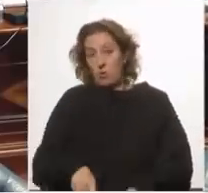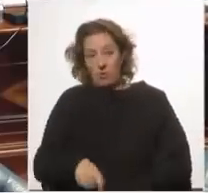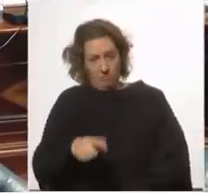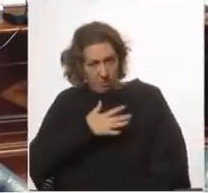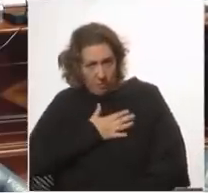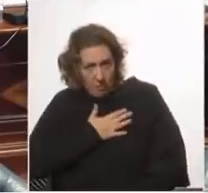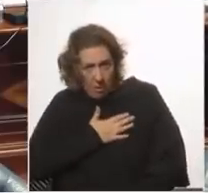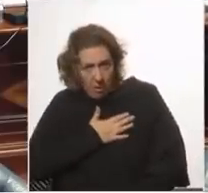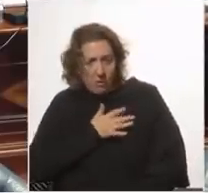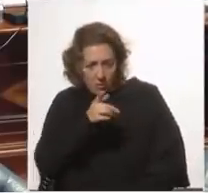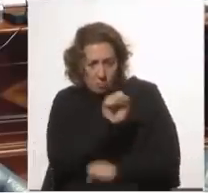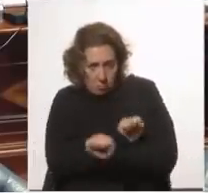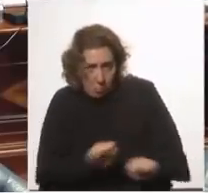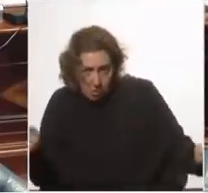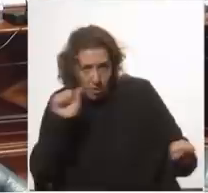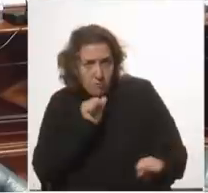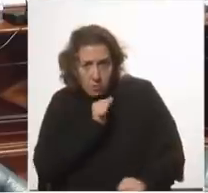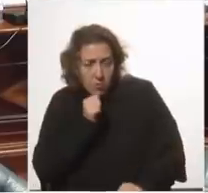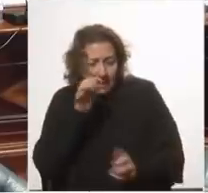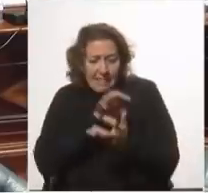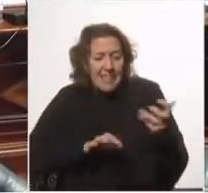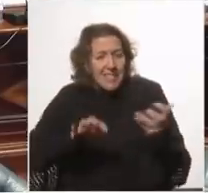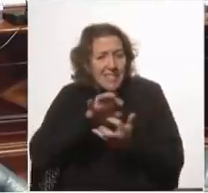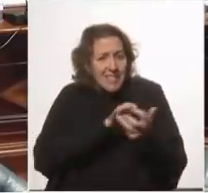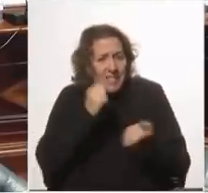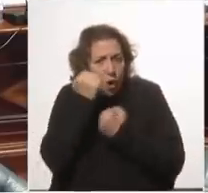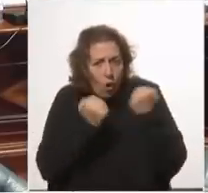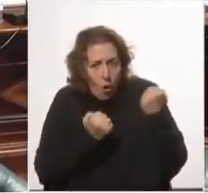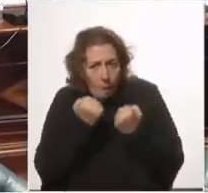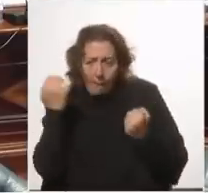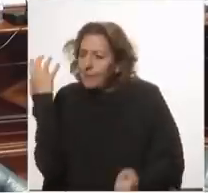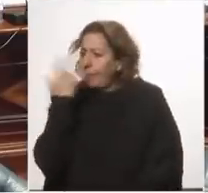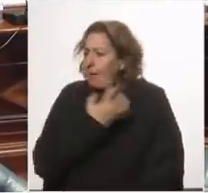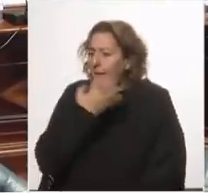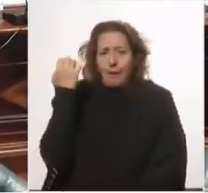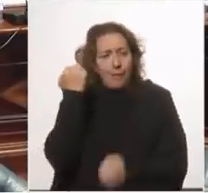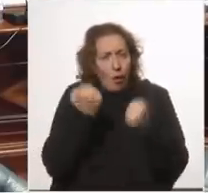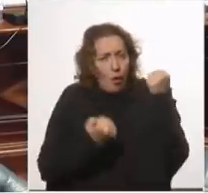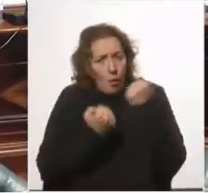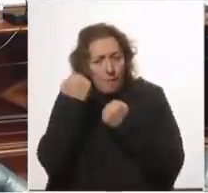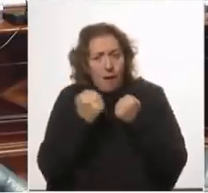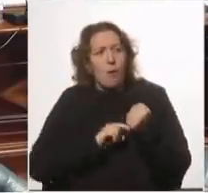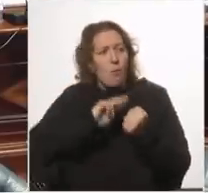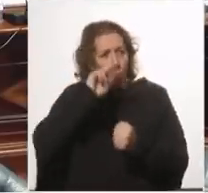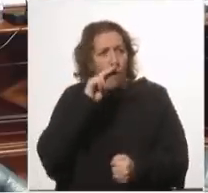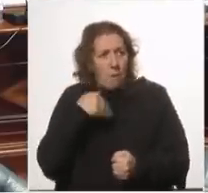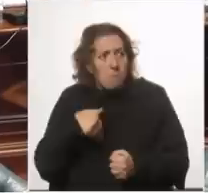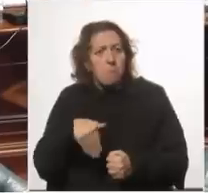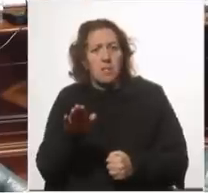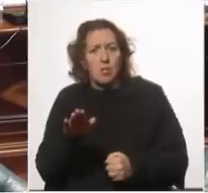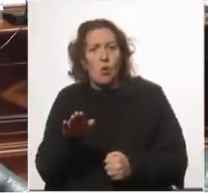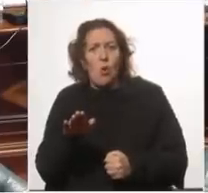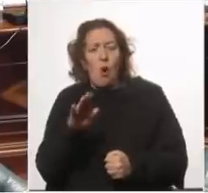cree que eso pudo haber resuelto la crisis económica la tragedia económica en la que el país empezó a estar en abril